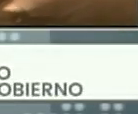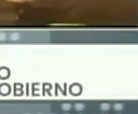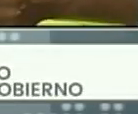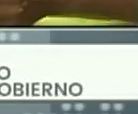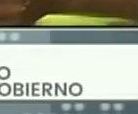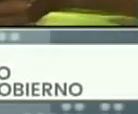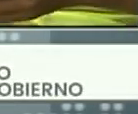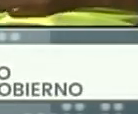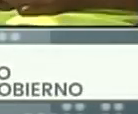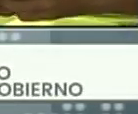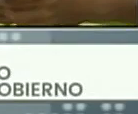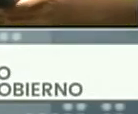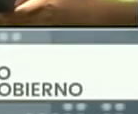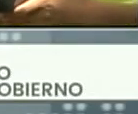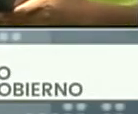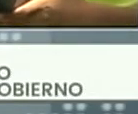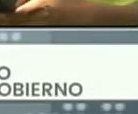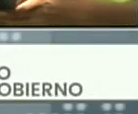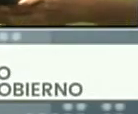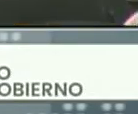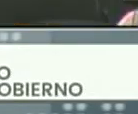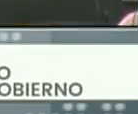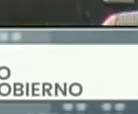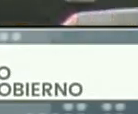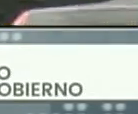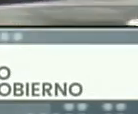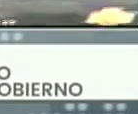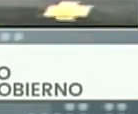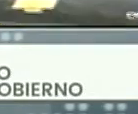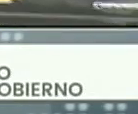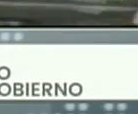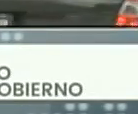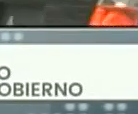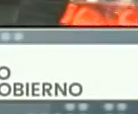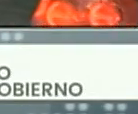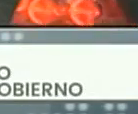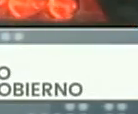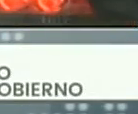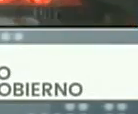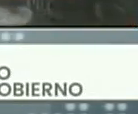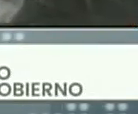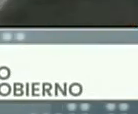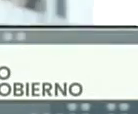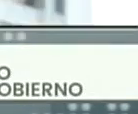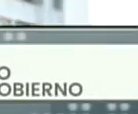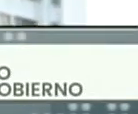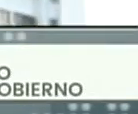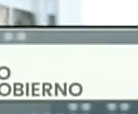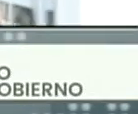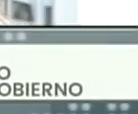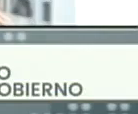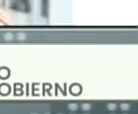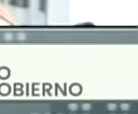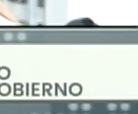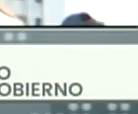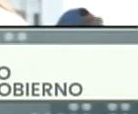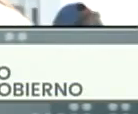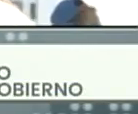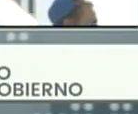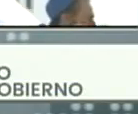hay que ir por el camino de la verdad la verdad siempre la verdad siempre la verdad